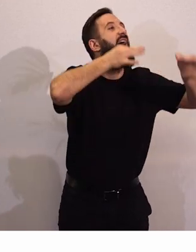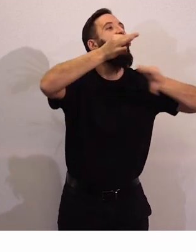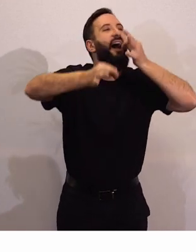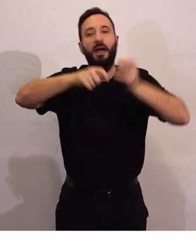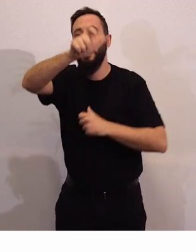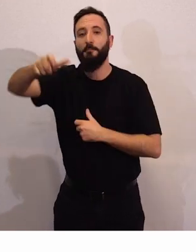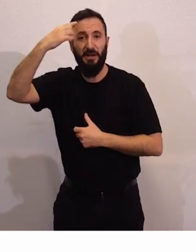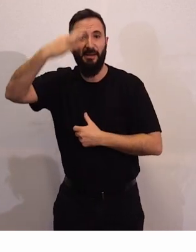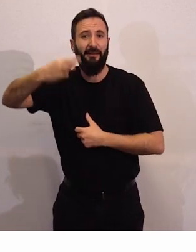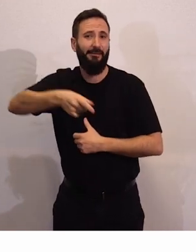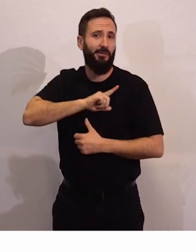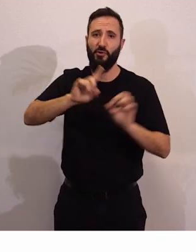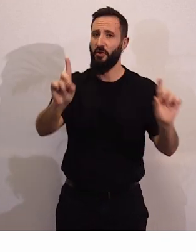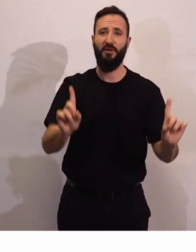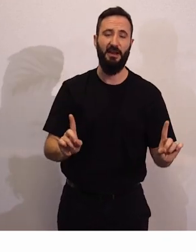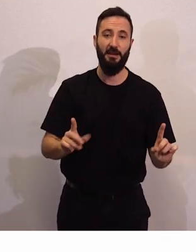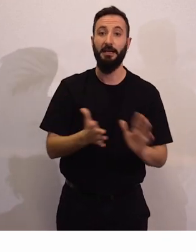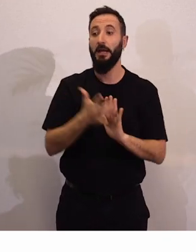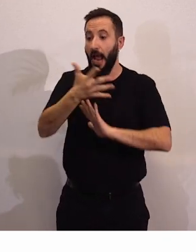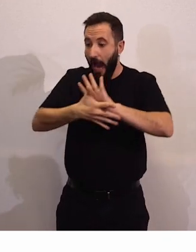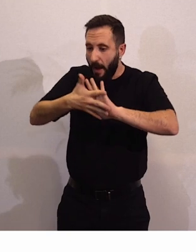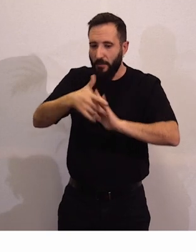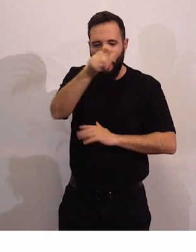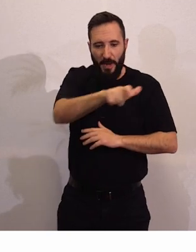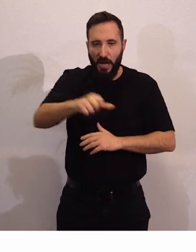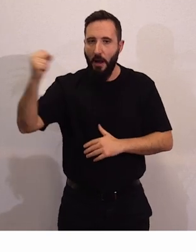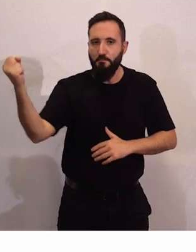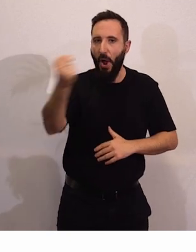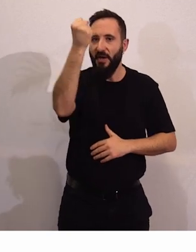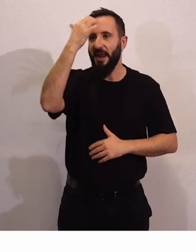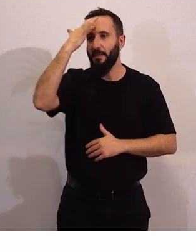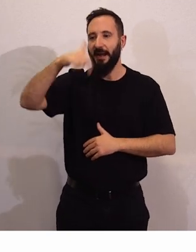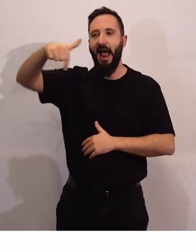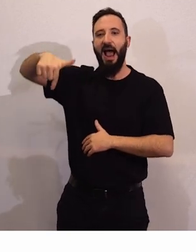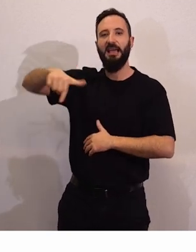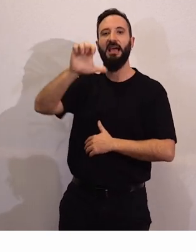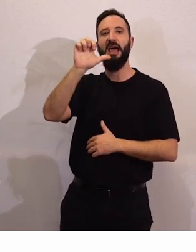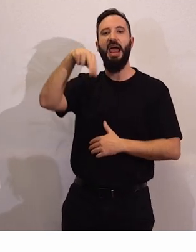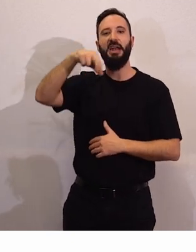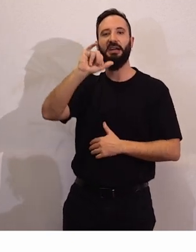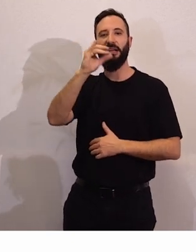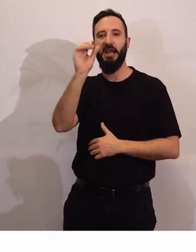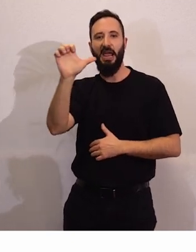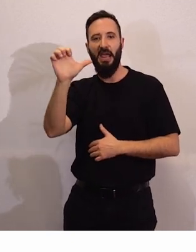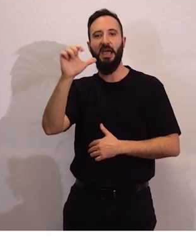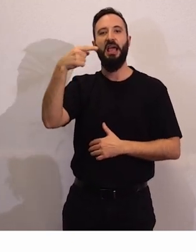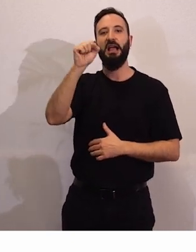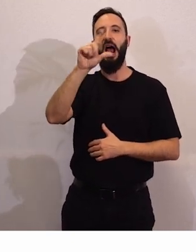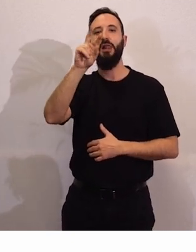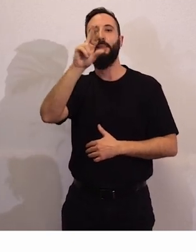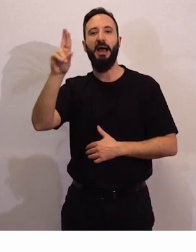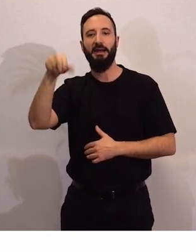hablamos de personas, del poder de las personas y aquí arriba está Enrique Galván o está Laura Espejo,